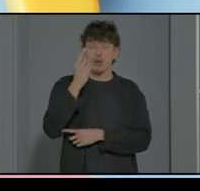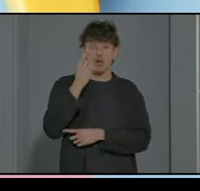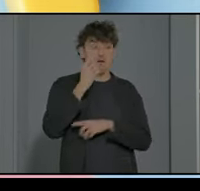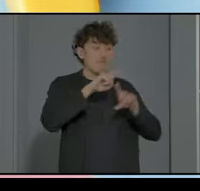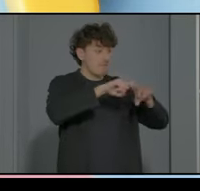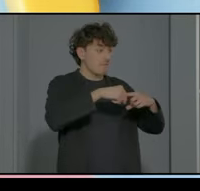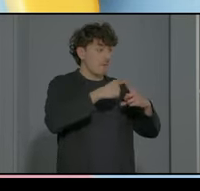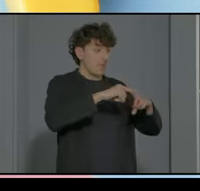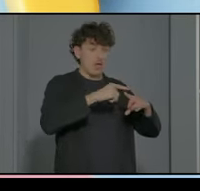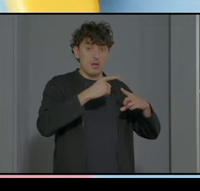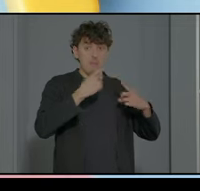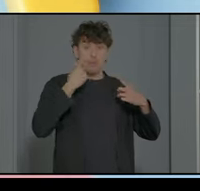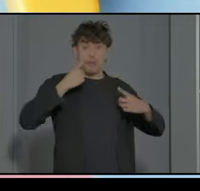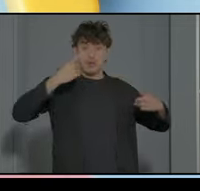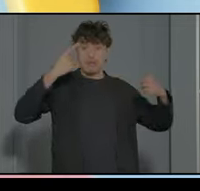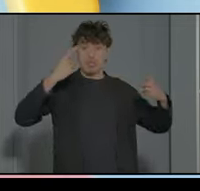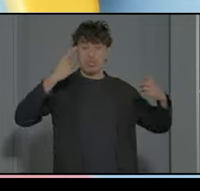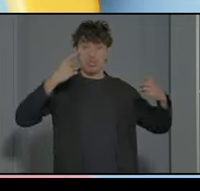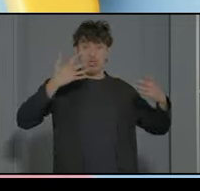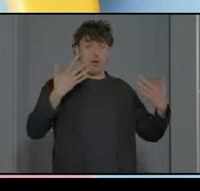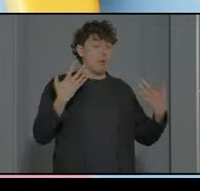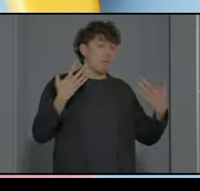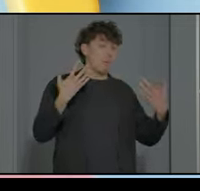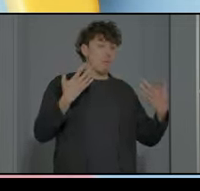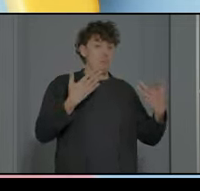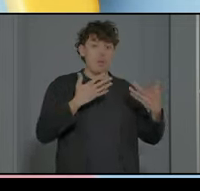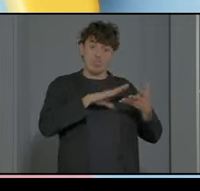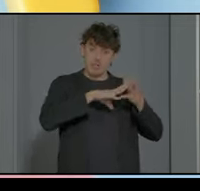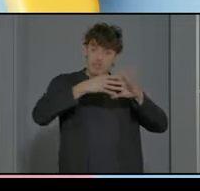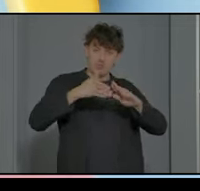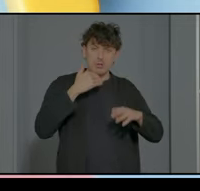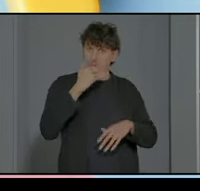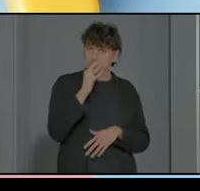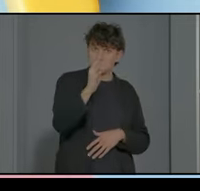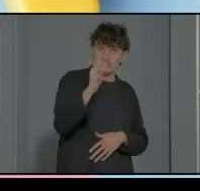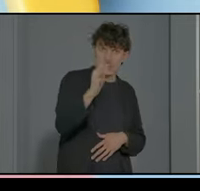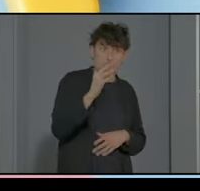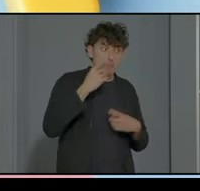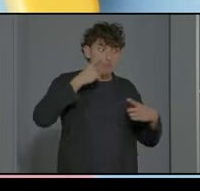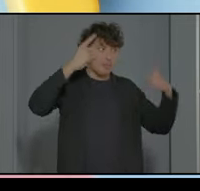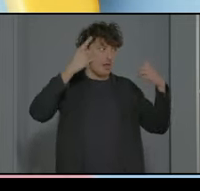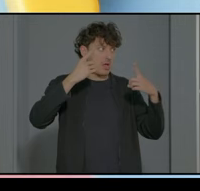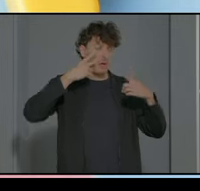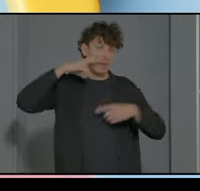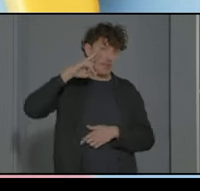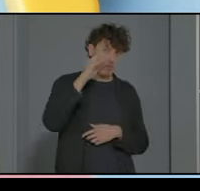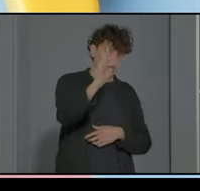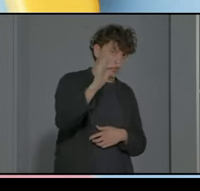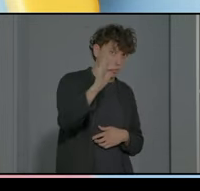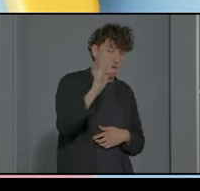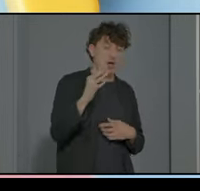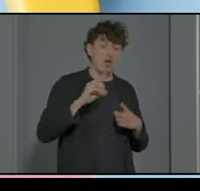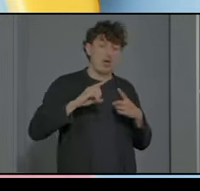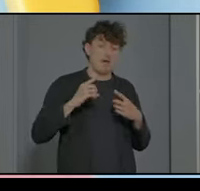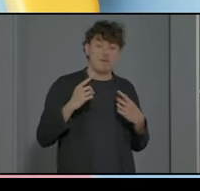familia en el caso del alumno también la tenga que sea una impronta positiva una primera experiencia positiva que va a tener que mucha